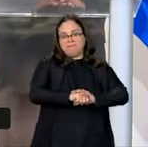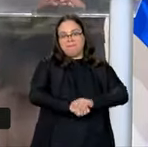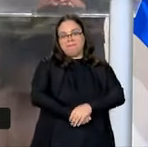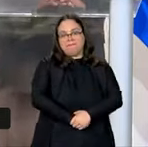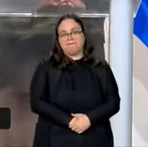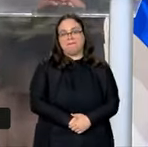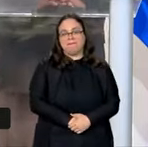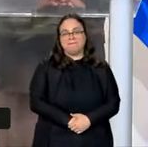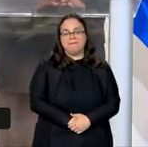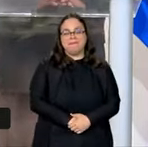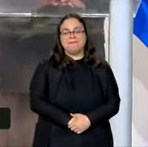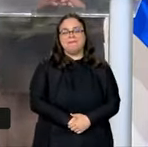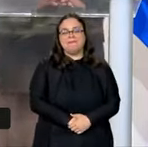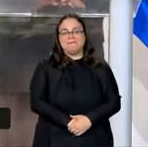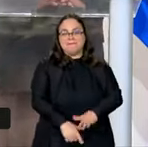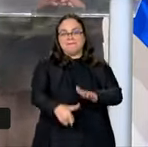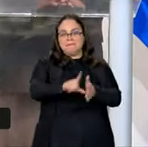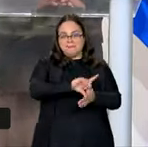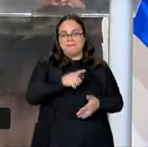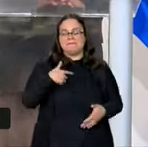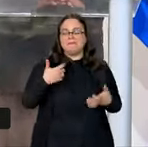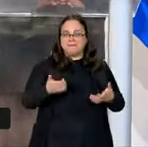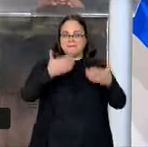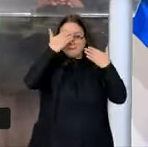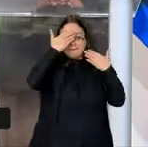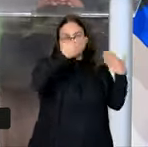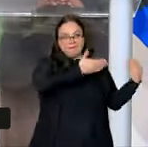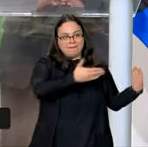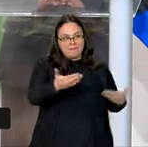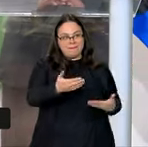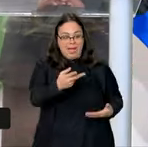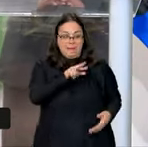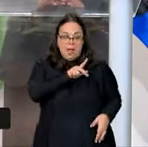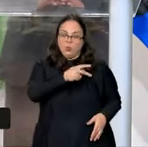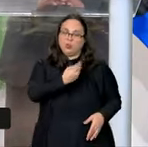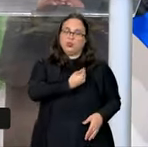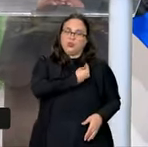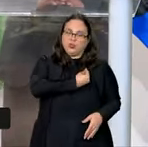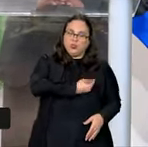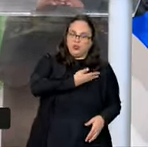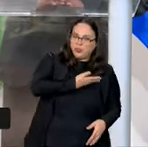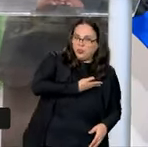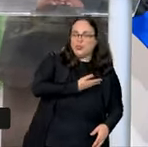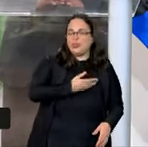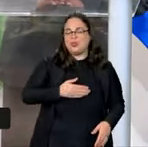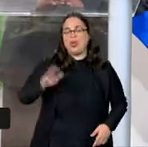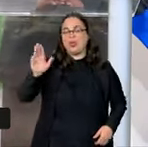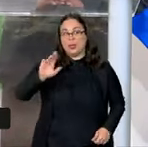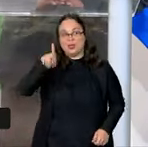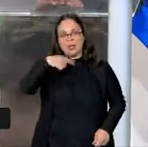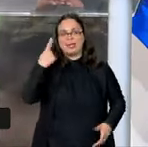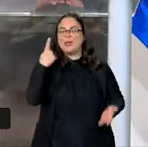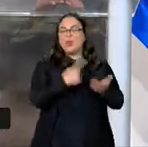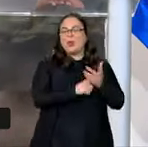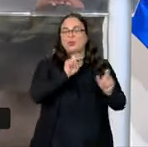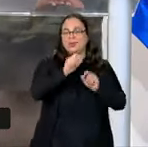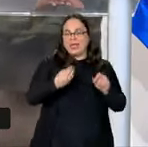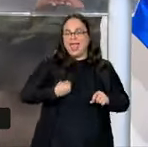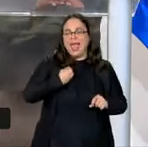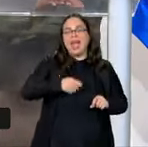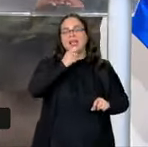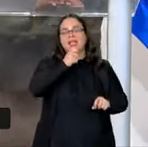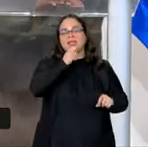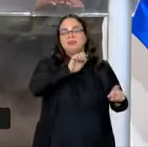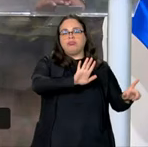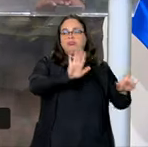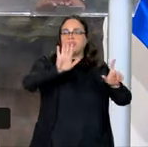Antes de más nada, quiero agradecer al hermano Lula. Cuando nos encontramos, el señor estaba en campaña